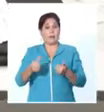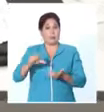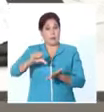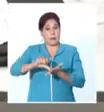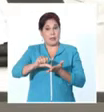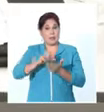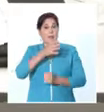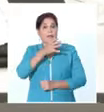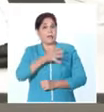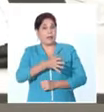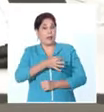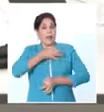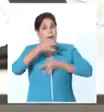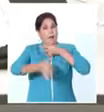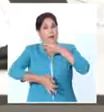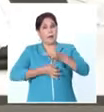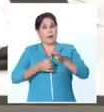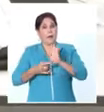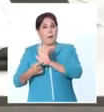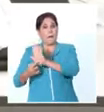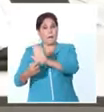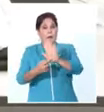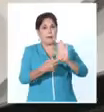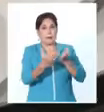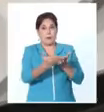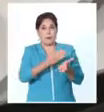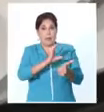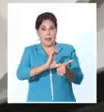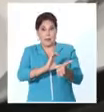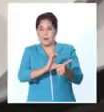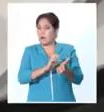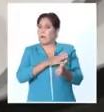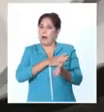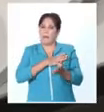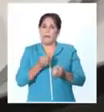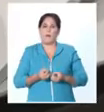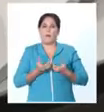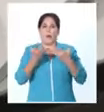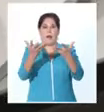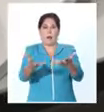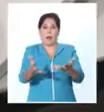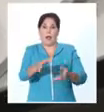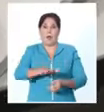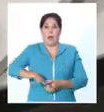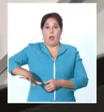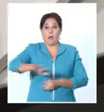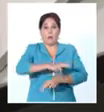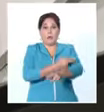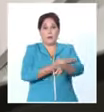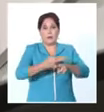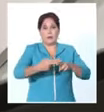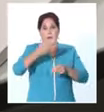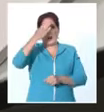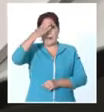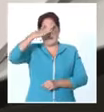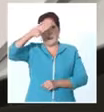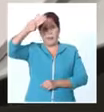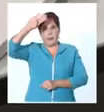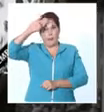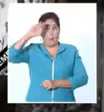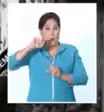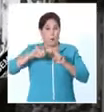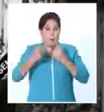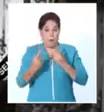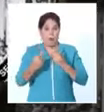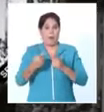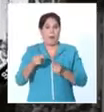Castro Ruz, expresó que la presentación de este libro es un regalo que hace Albariño a la historiografía cubana. Ha saldado una deuda